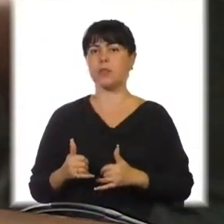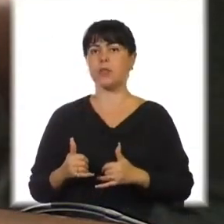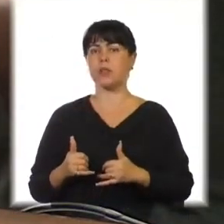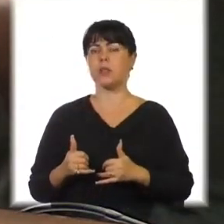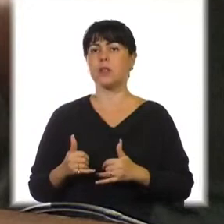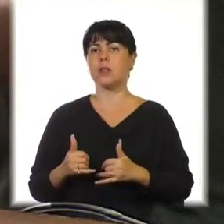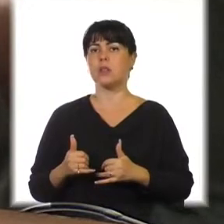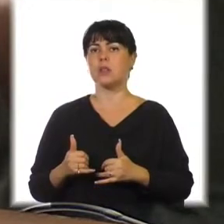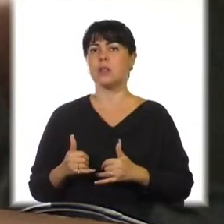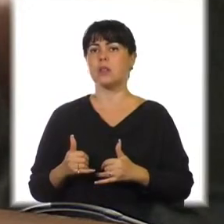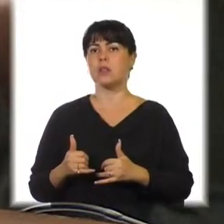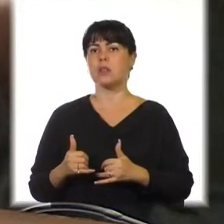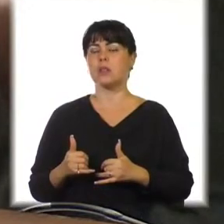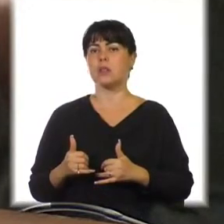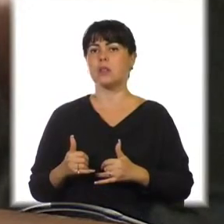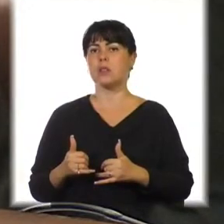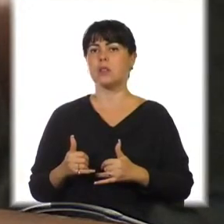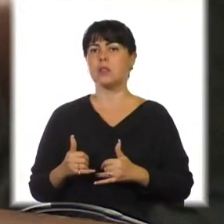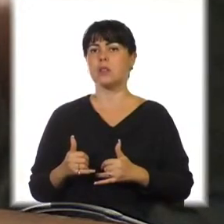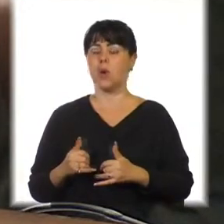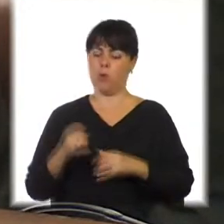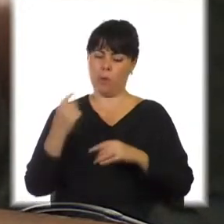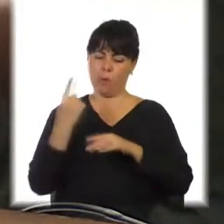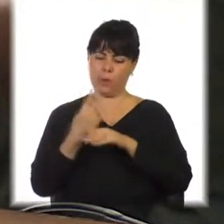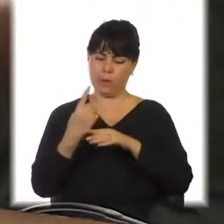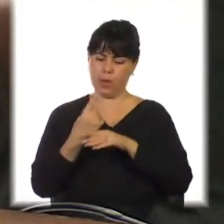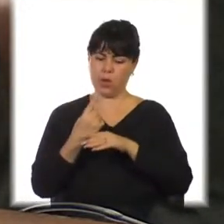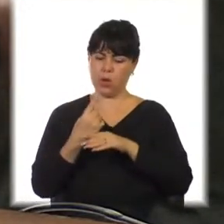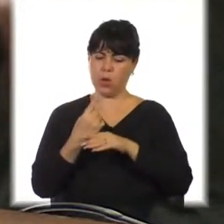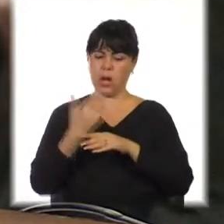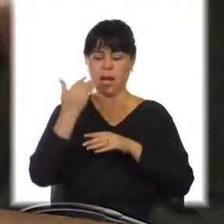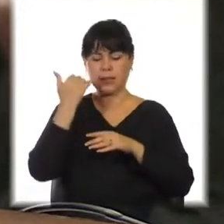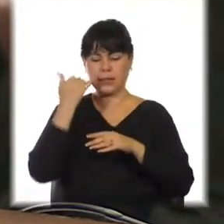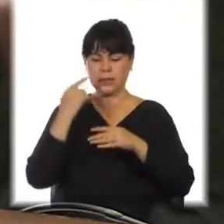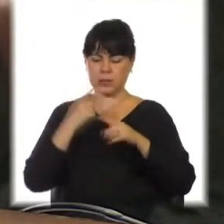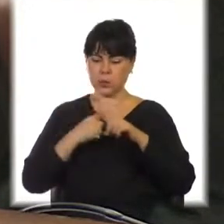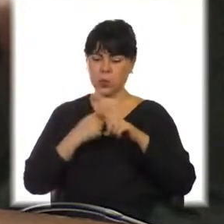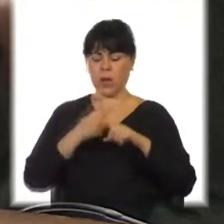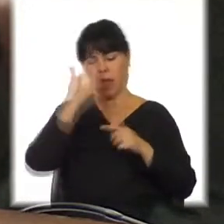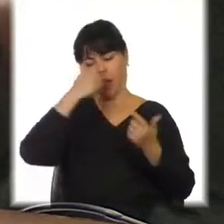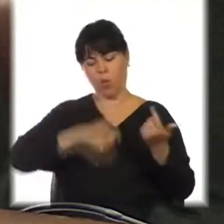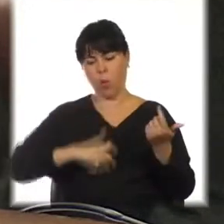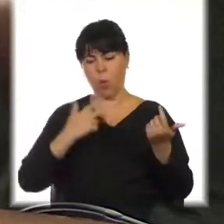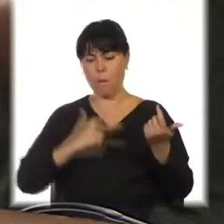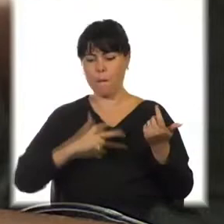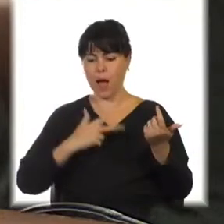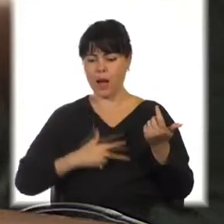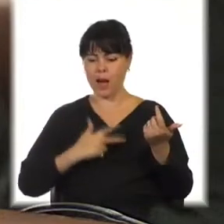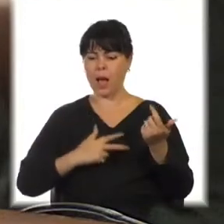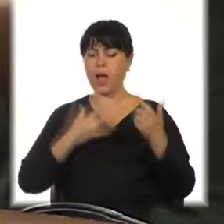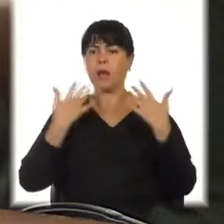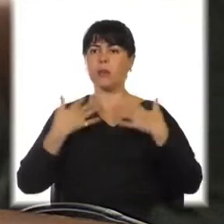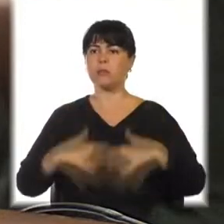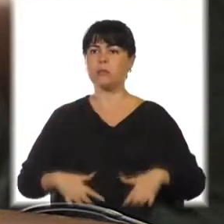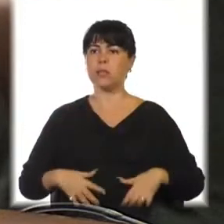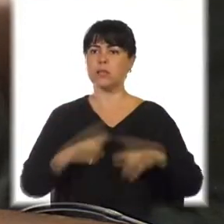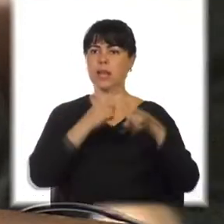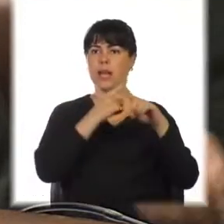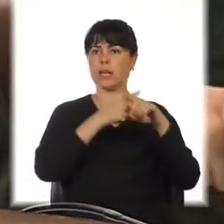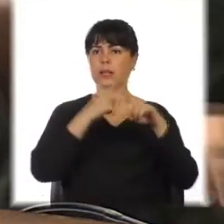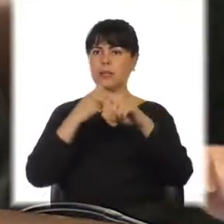hablados aquí. Uno, la sexualidad humana es un rasgo biológico objetivo, XY y XX.